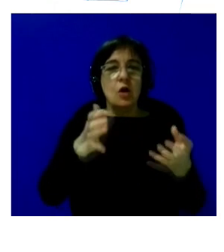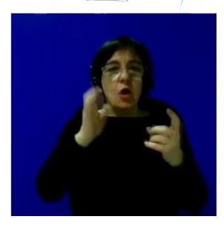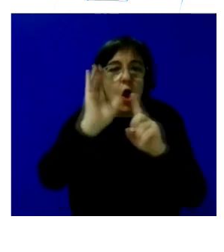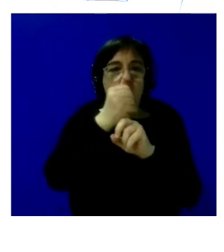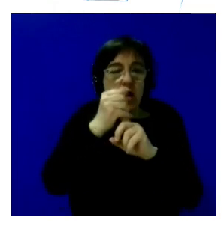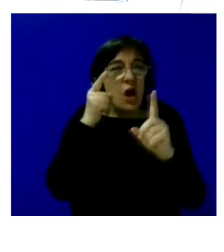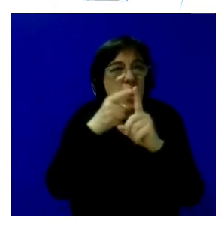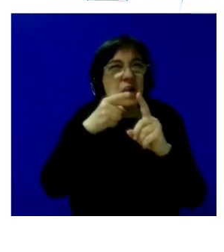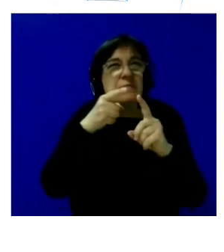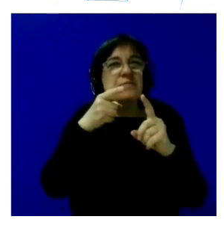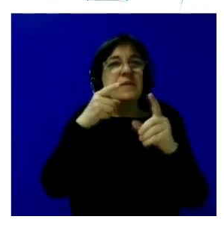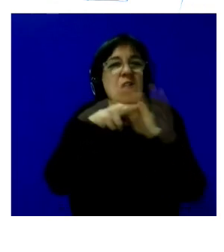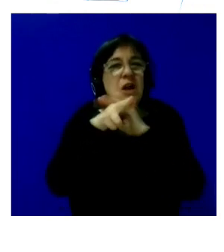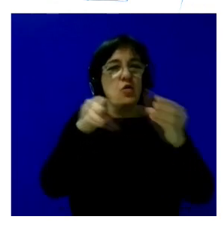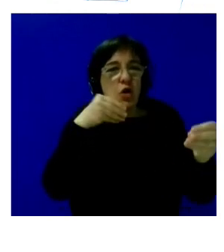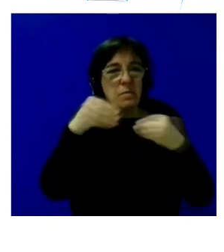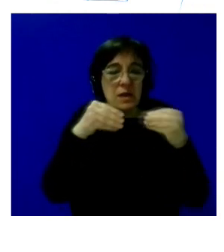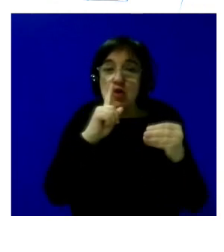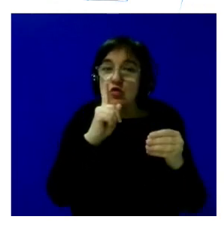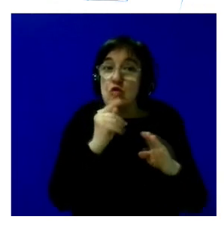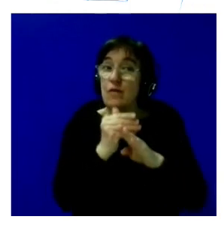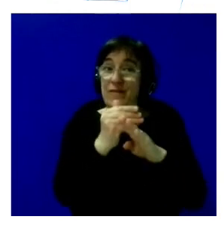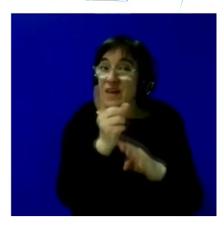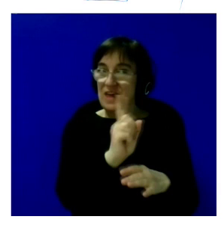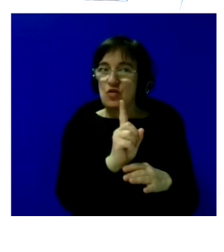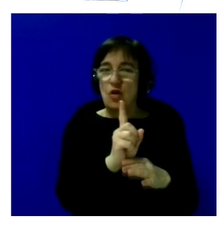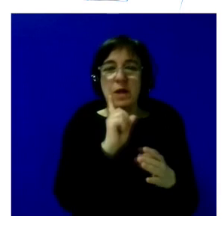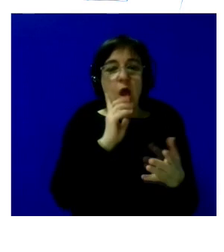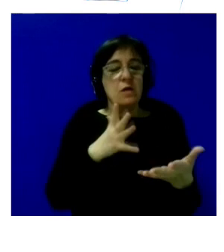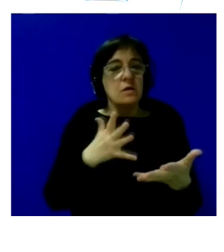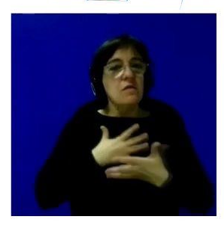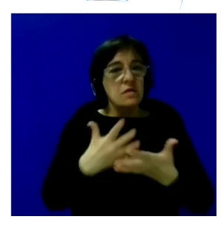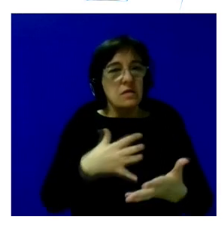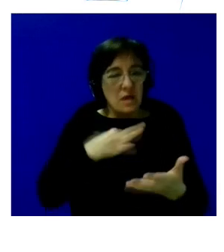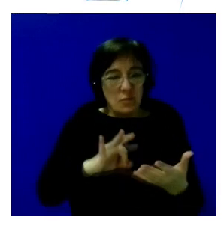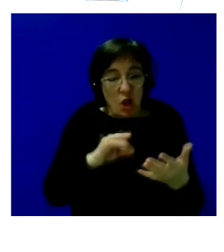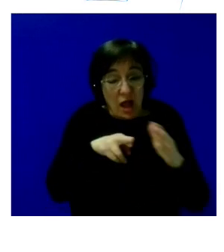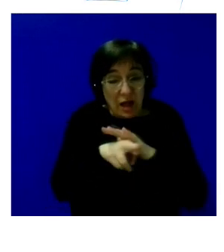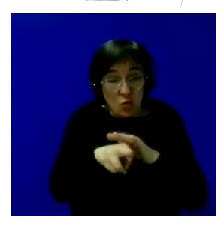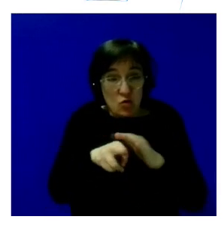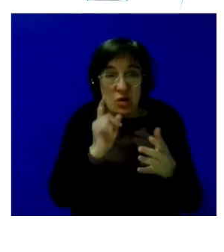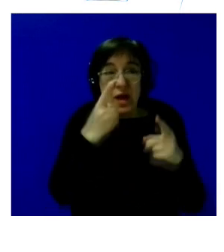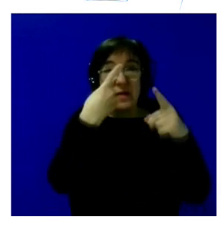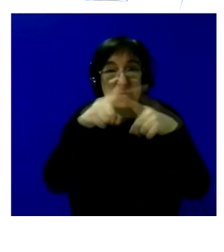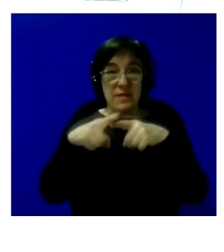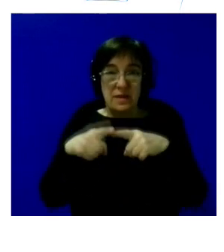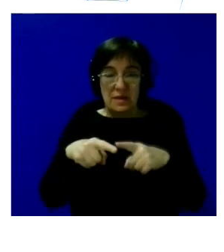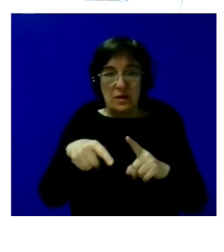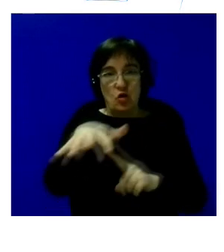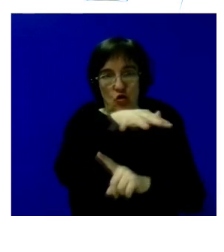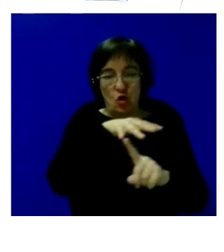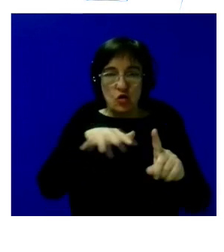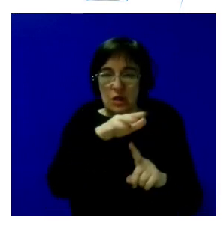los recursos materiales en algunos casos eran insuficientes o la disponibilidad de estos recursos en distintos contextos